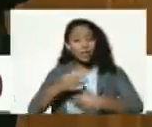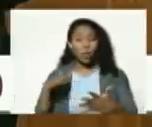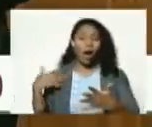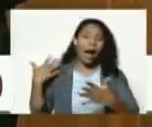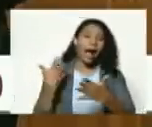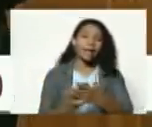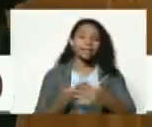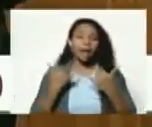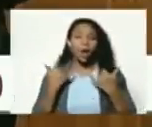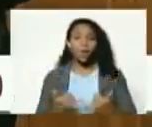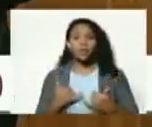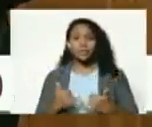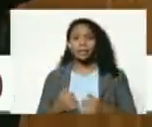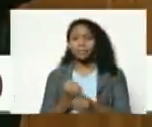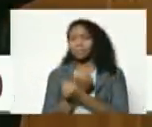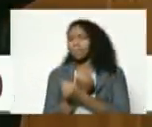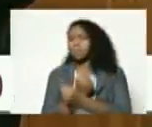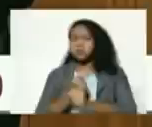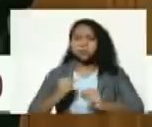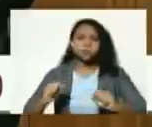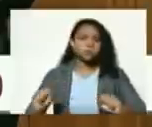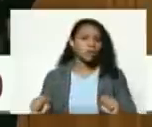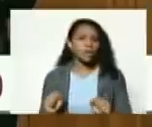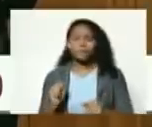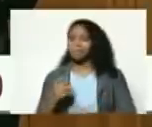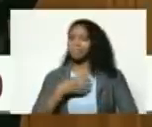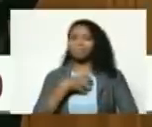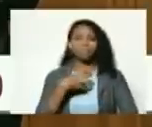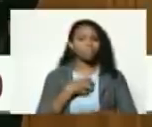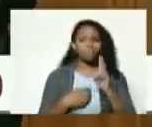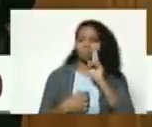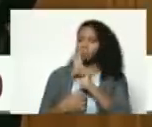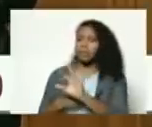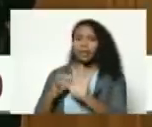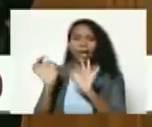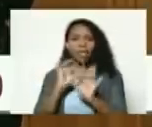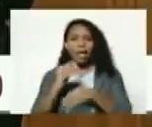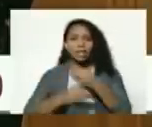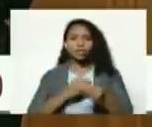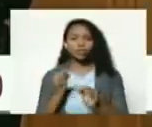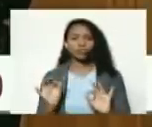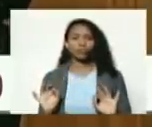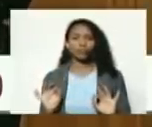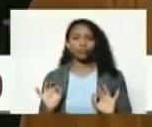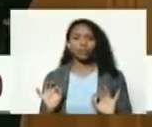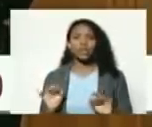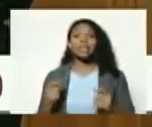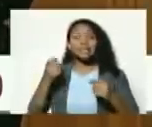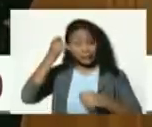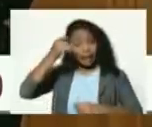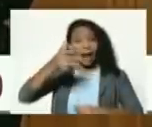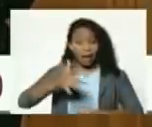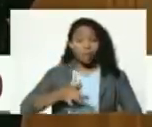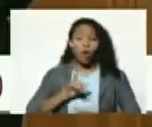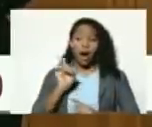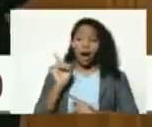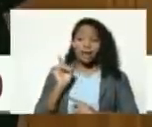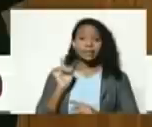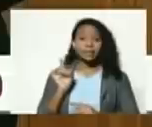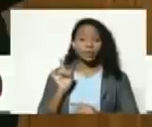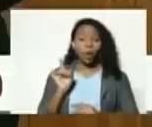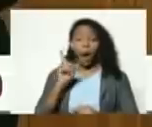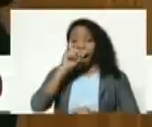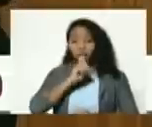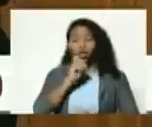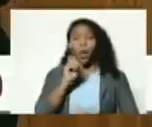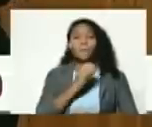imposible no lo hemos visto no se ha concretado creemos realmente que en el